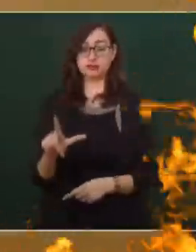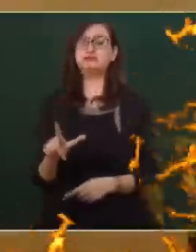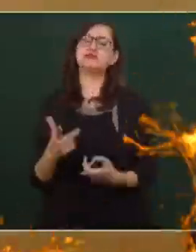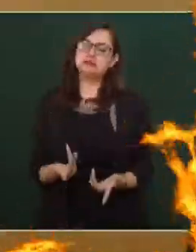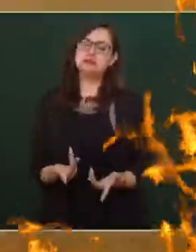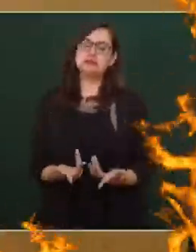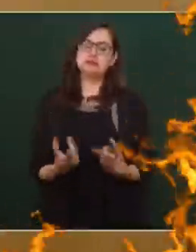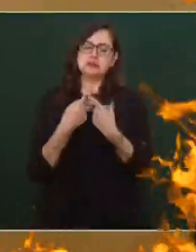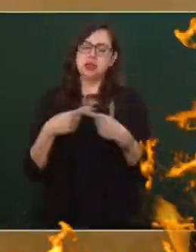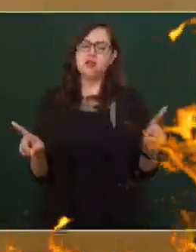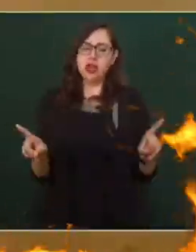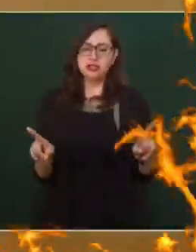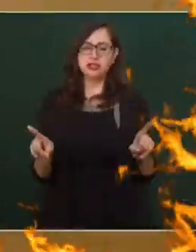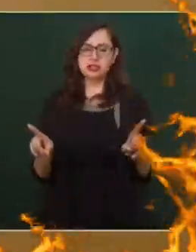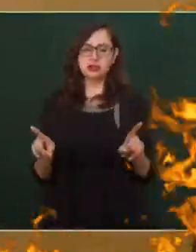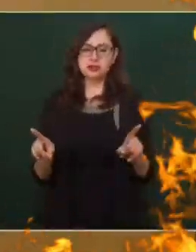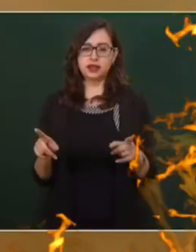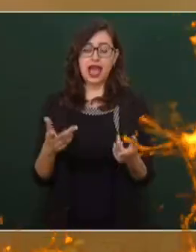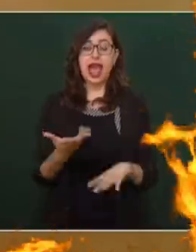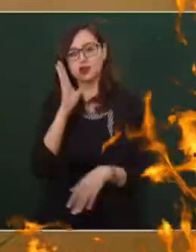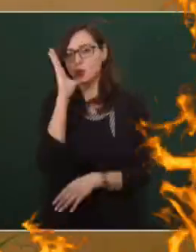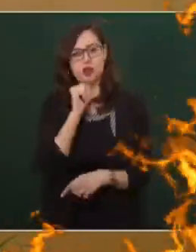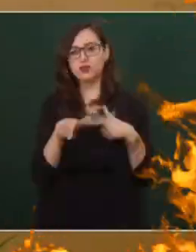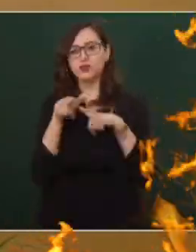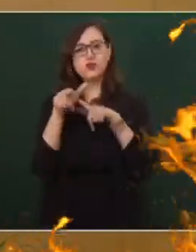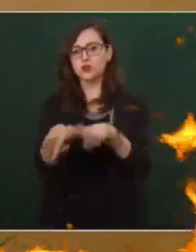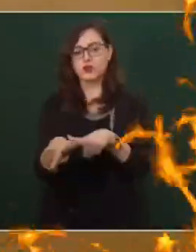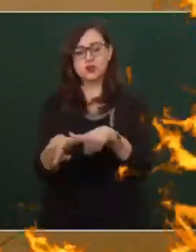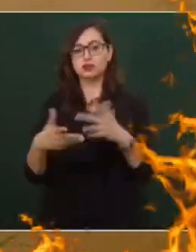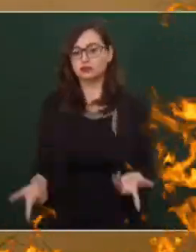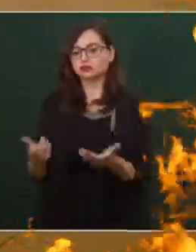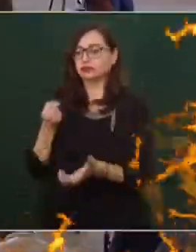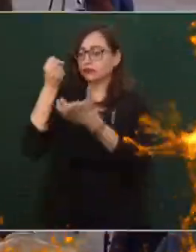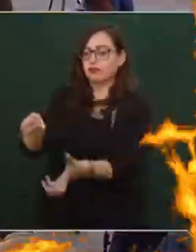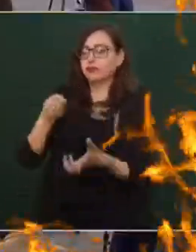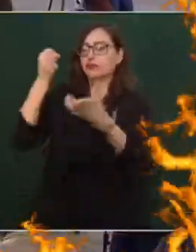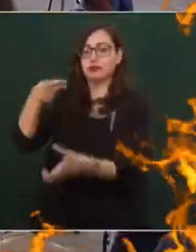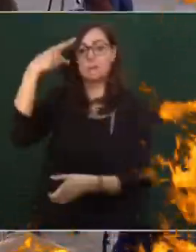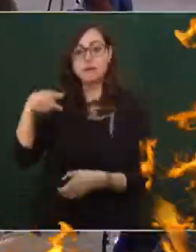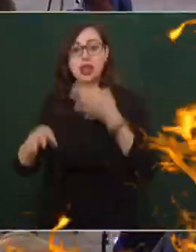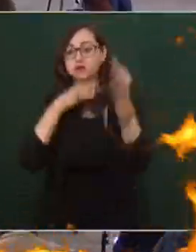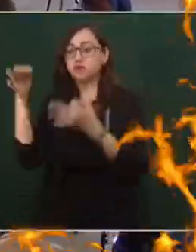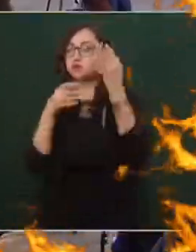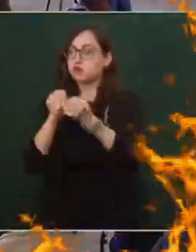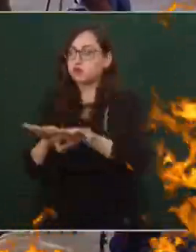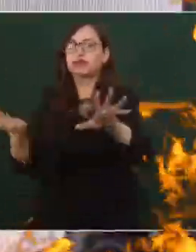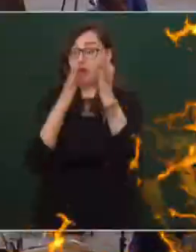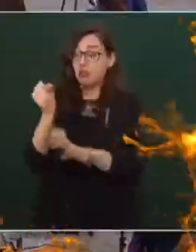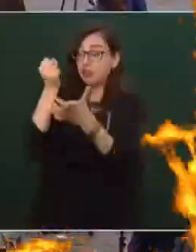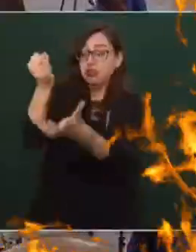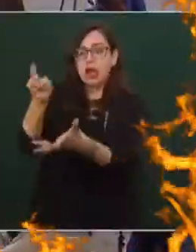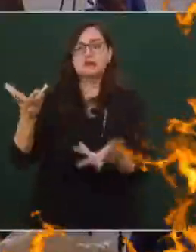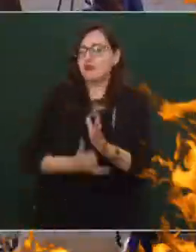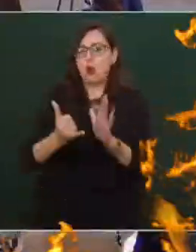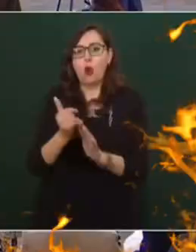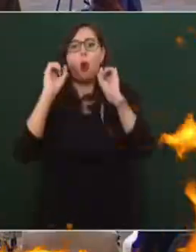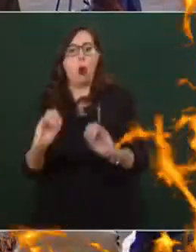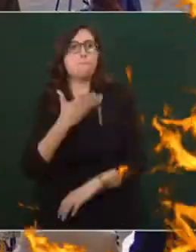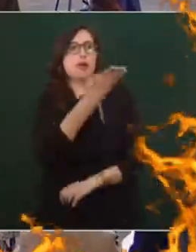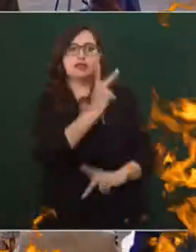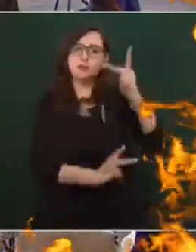estaba antes muy vinculado al gobierno, comprar tanta publicidad, porque necesitamos ahorrar. Entonces mejor